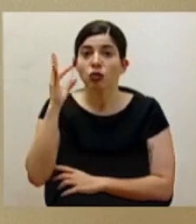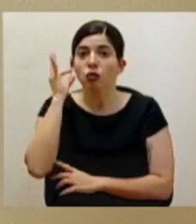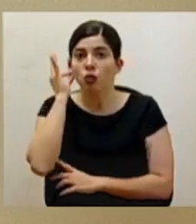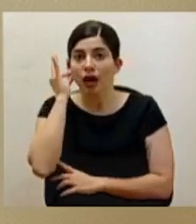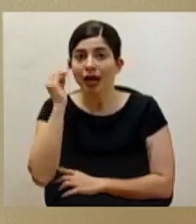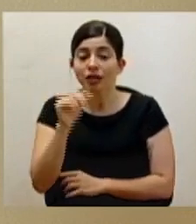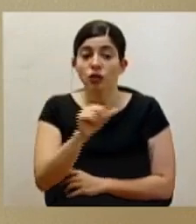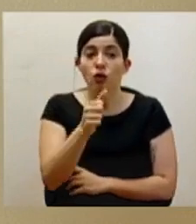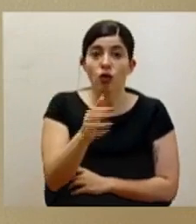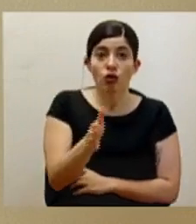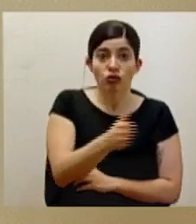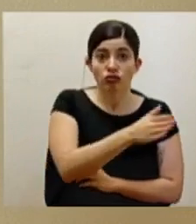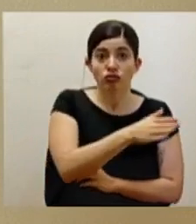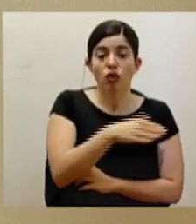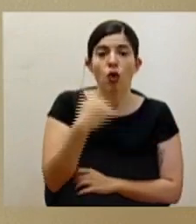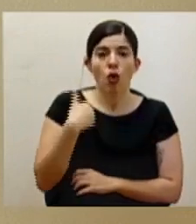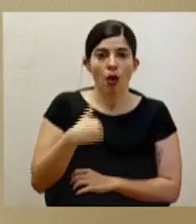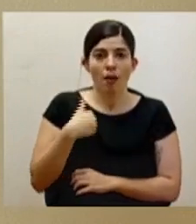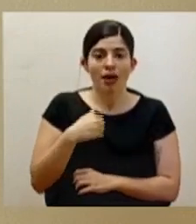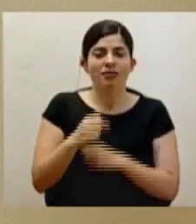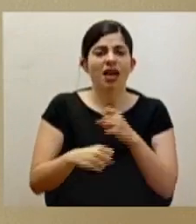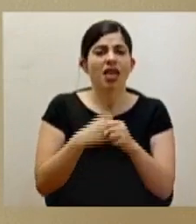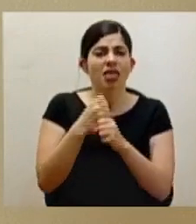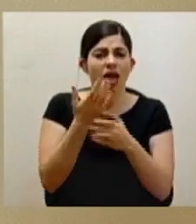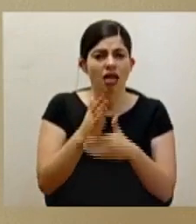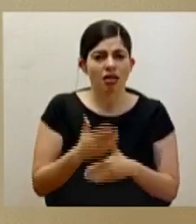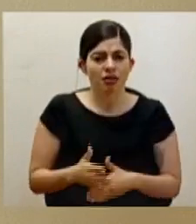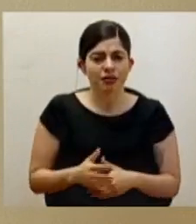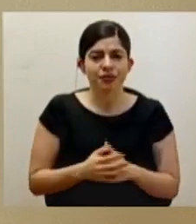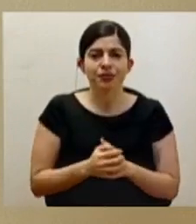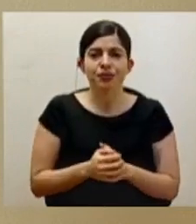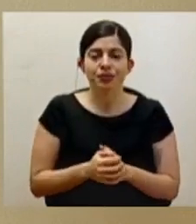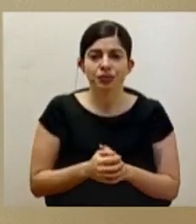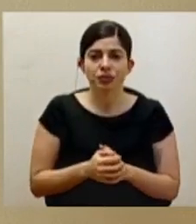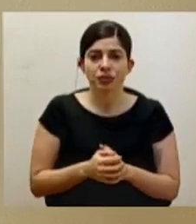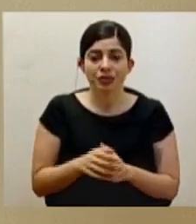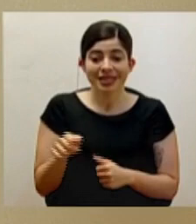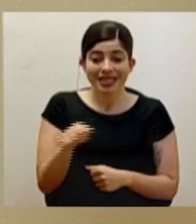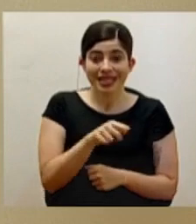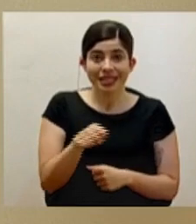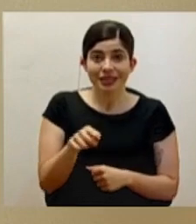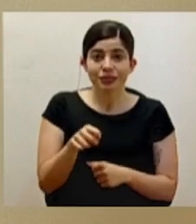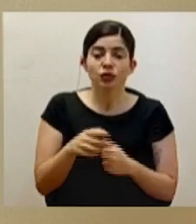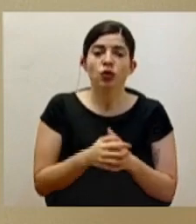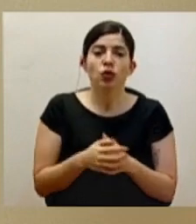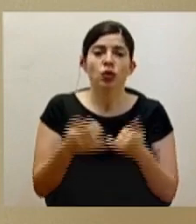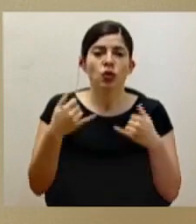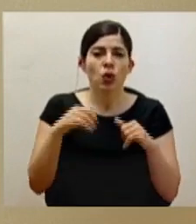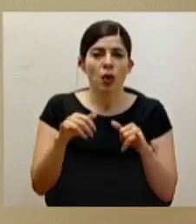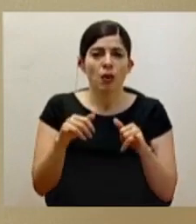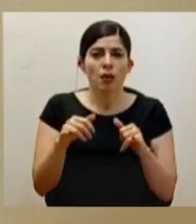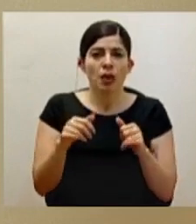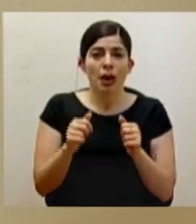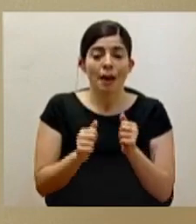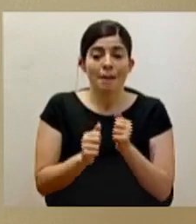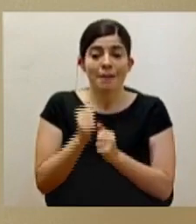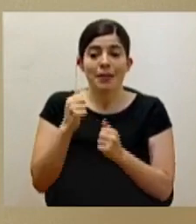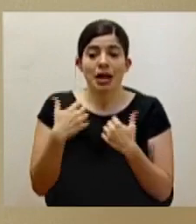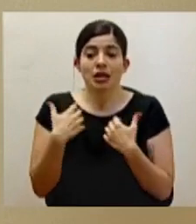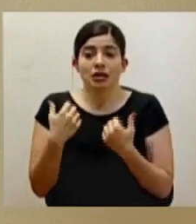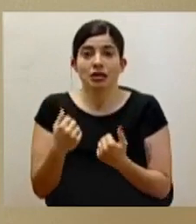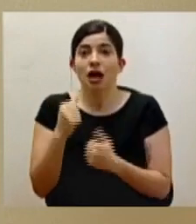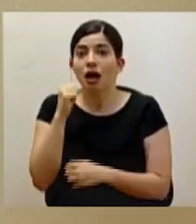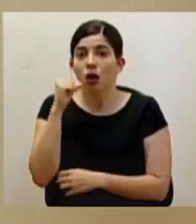el resto hombres por edad. De esos siguen siendo más recuperados los